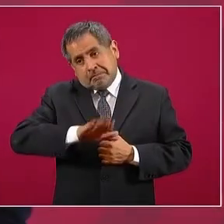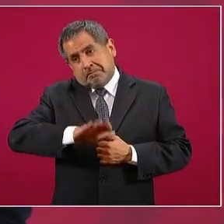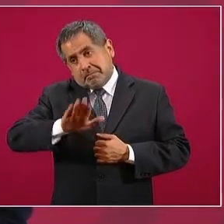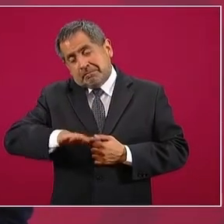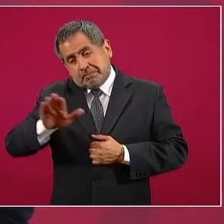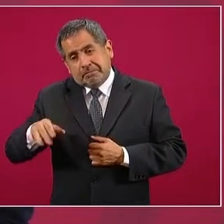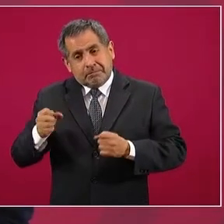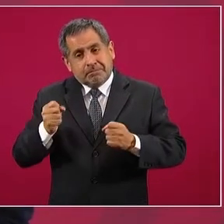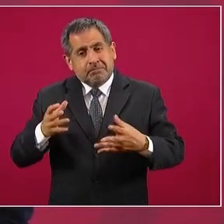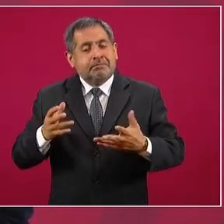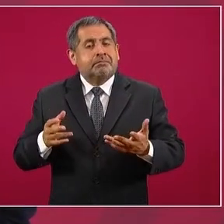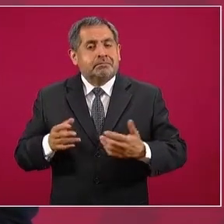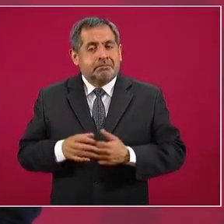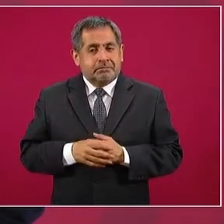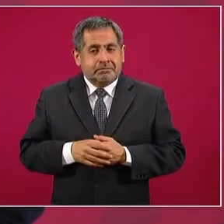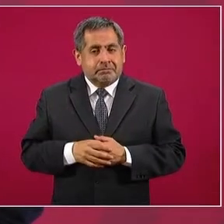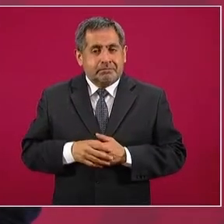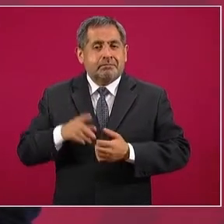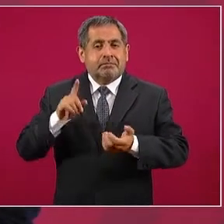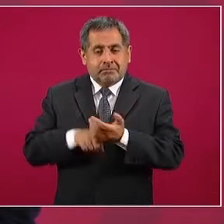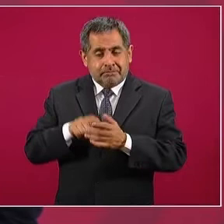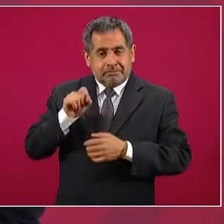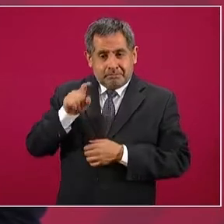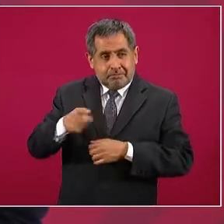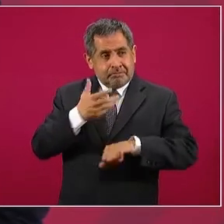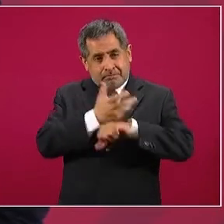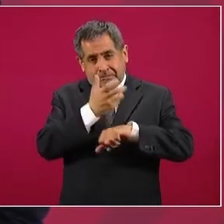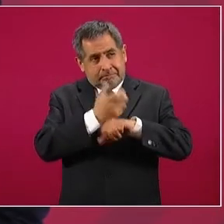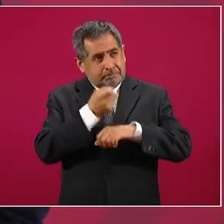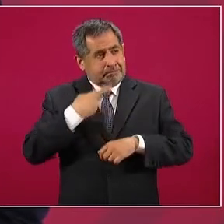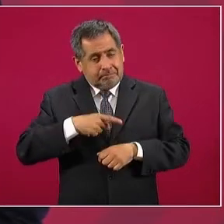incluso estadounidenses,